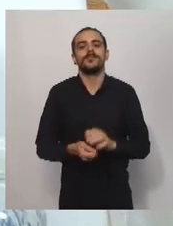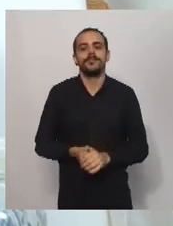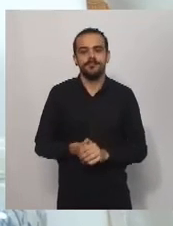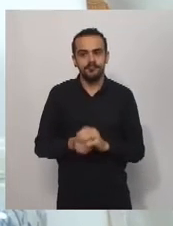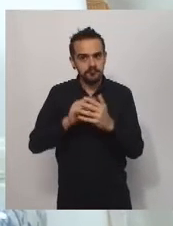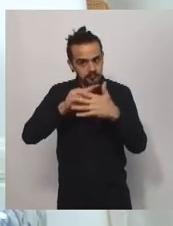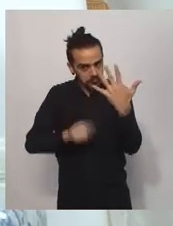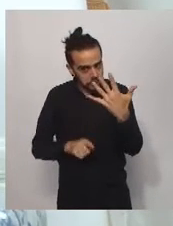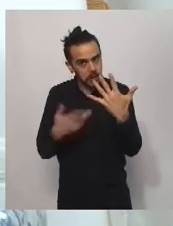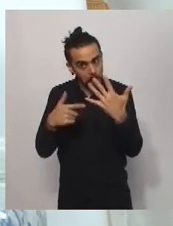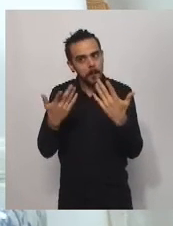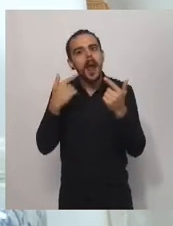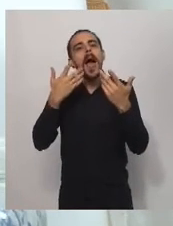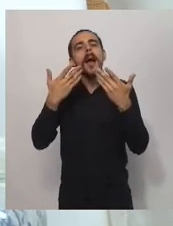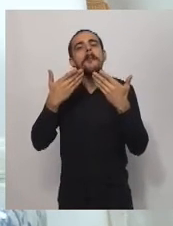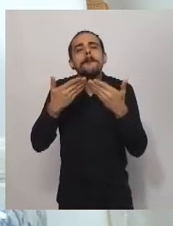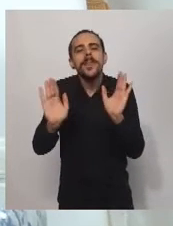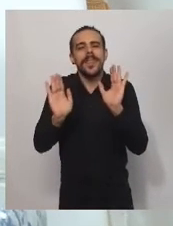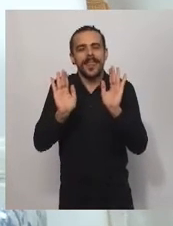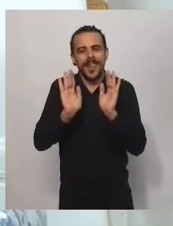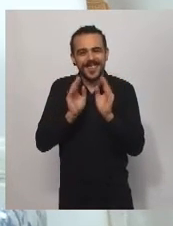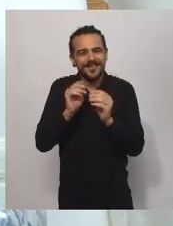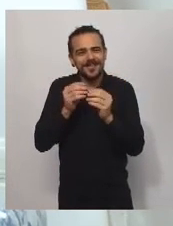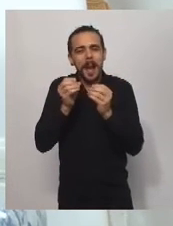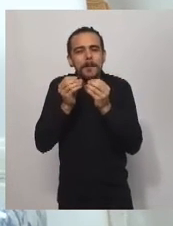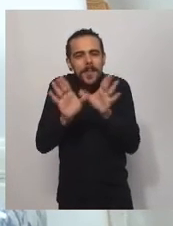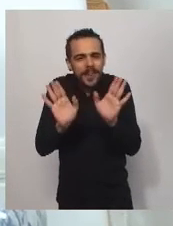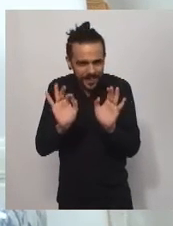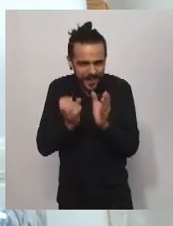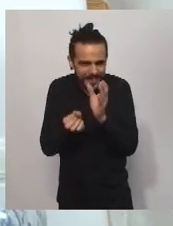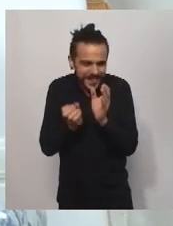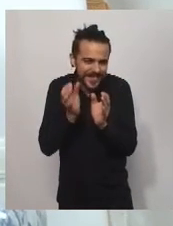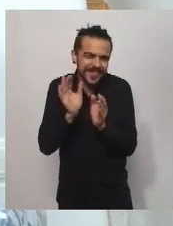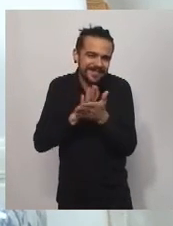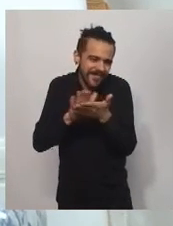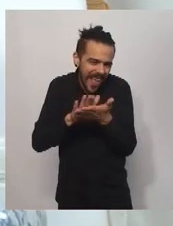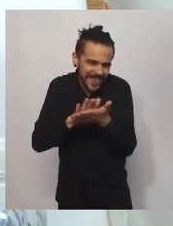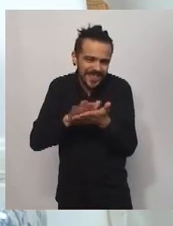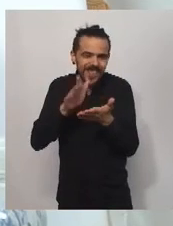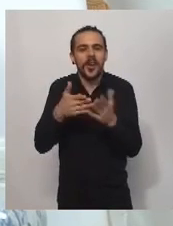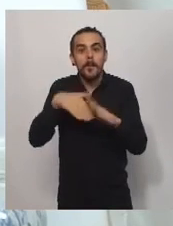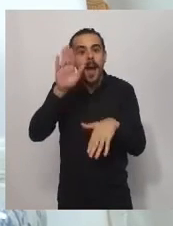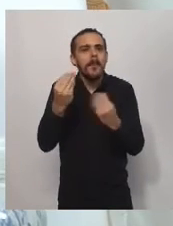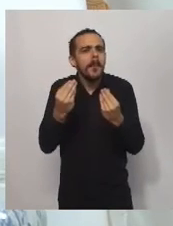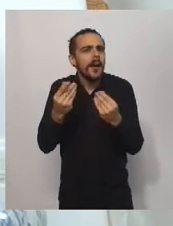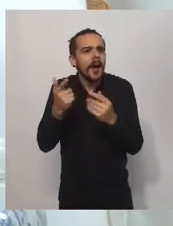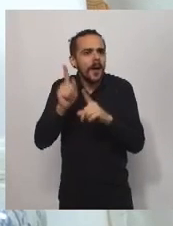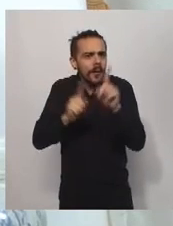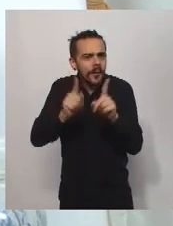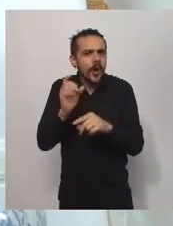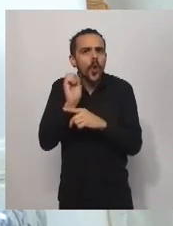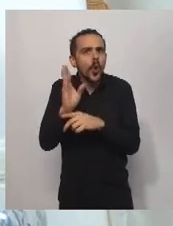para estos clubes fundamentalmente los clubes de barrio que necesitan permanentemente